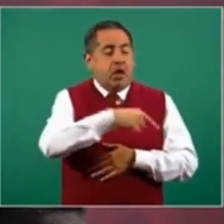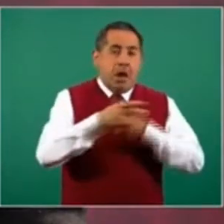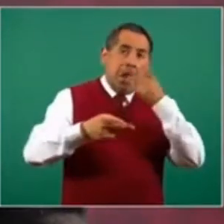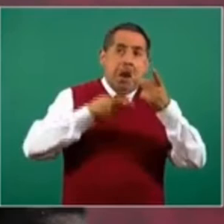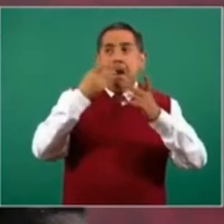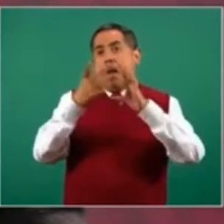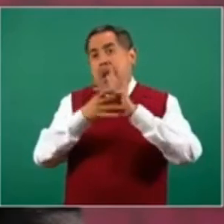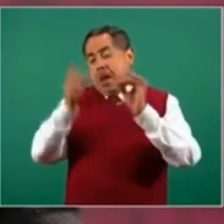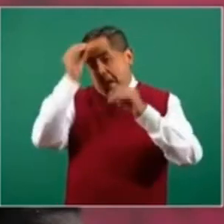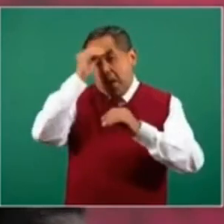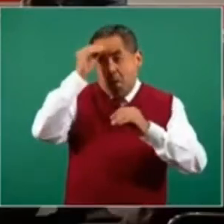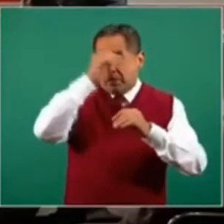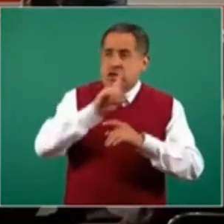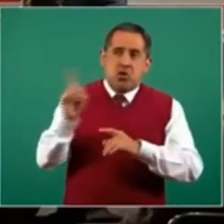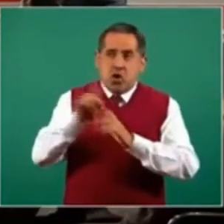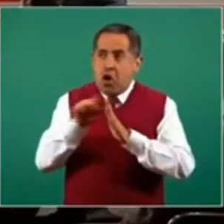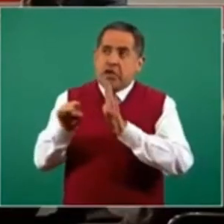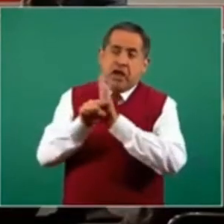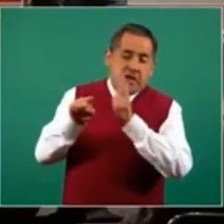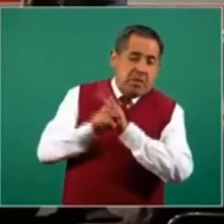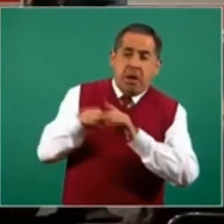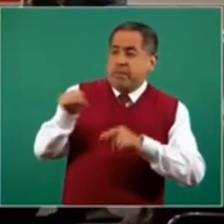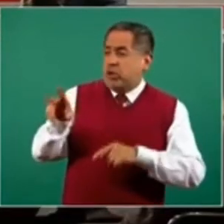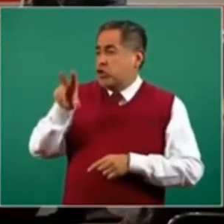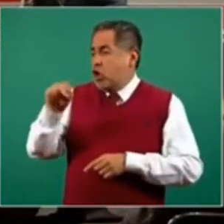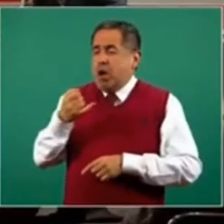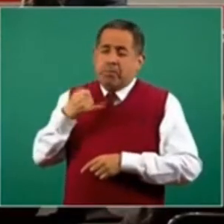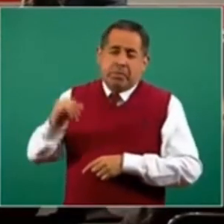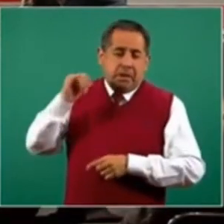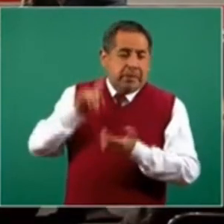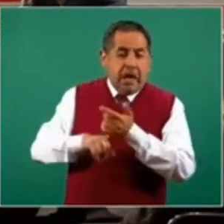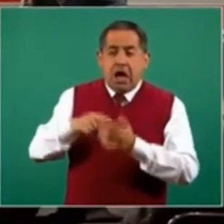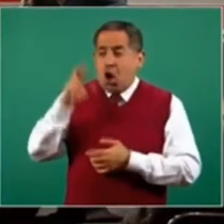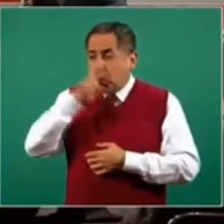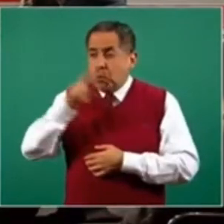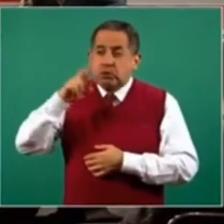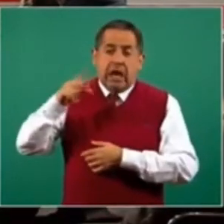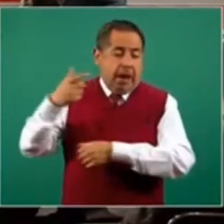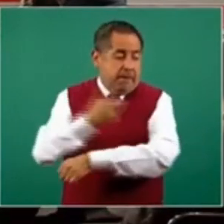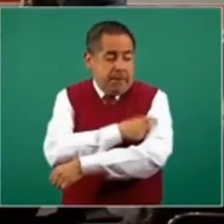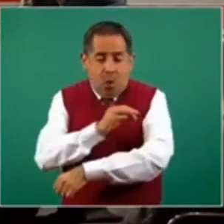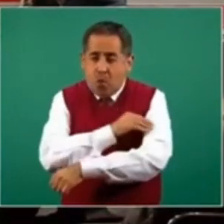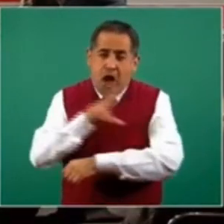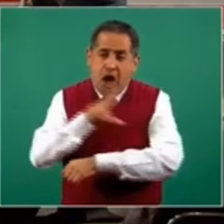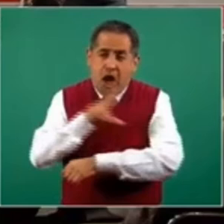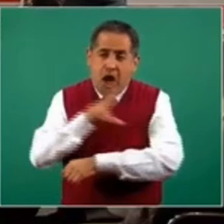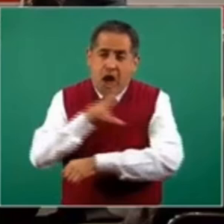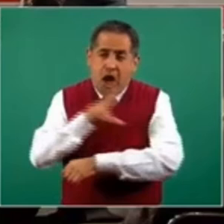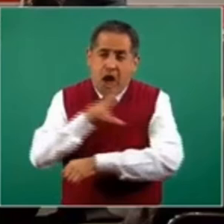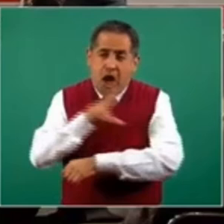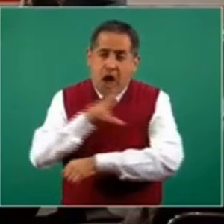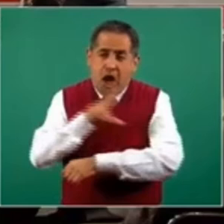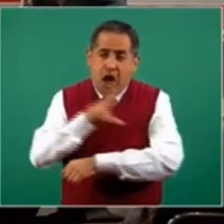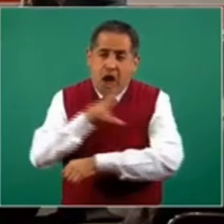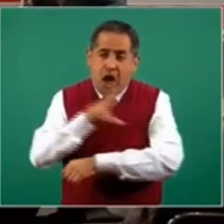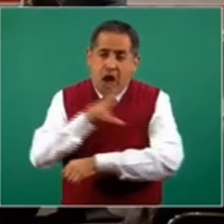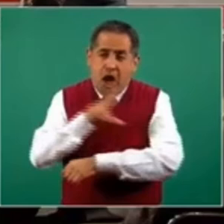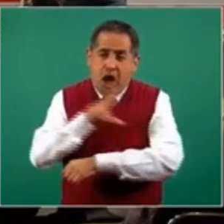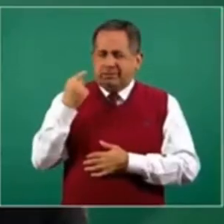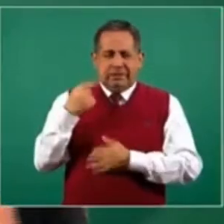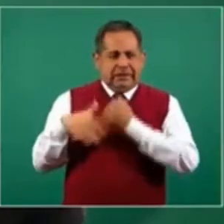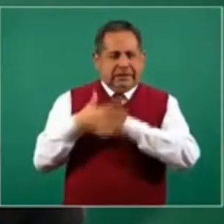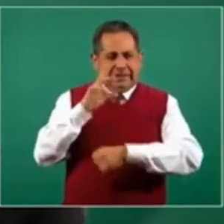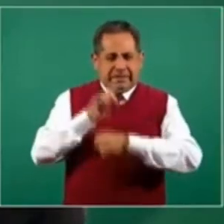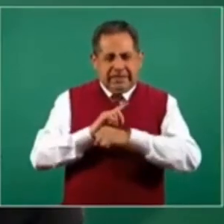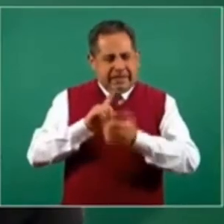opiniones adversas o de desprestigio a la vacuna Sputnik V, que las vimos sobre todo en los últimos 15 días,